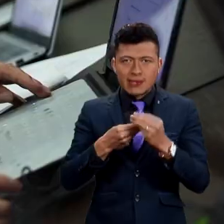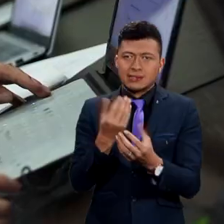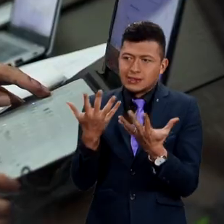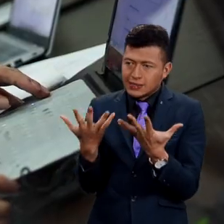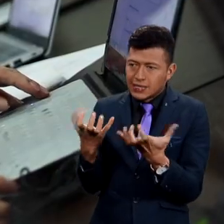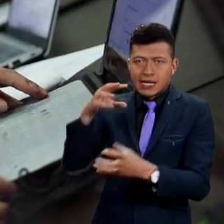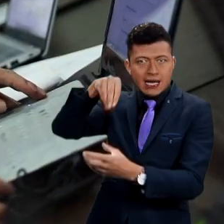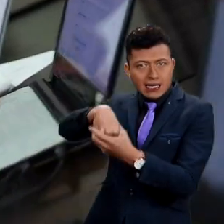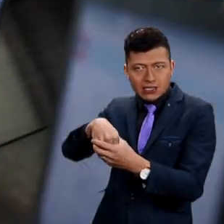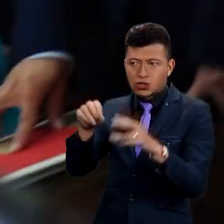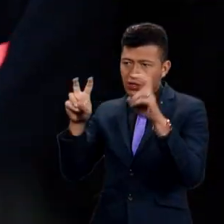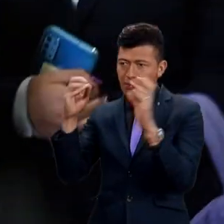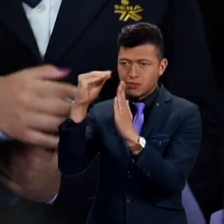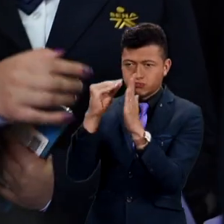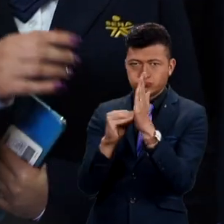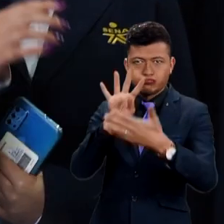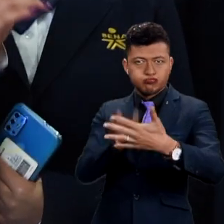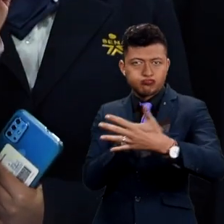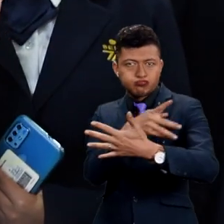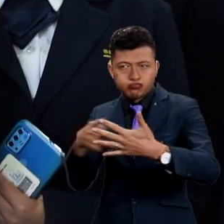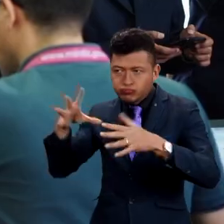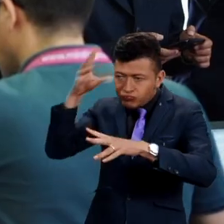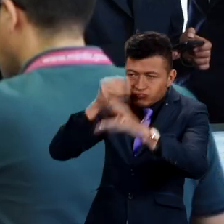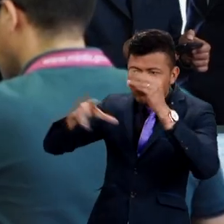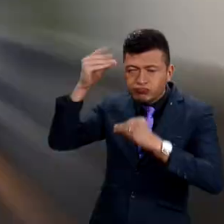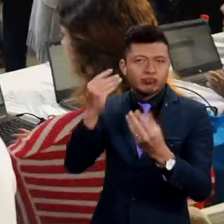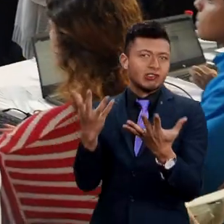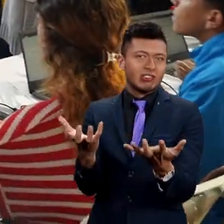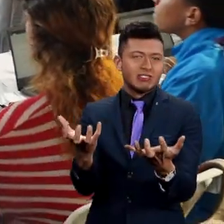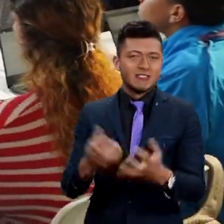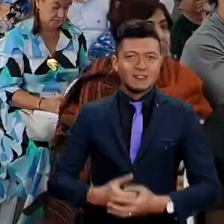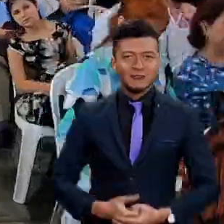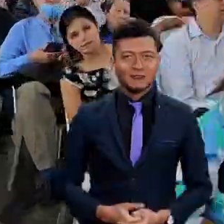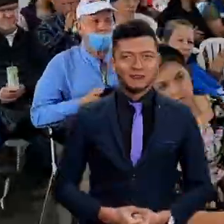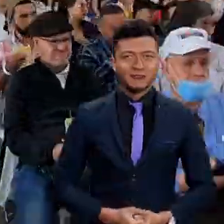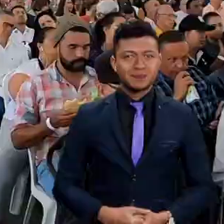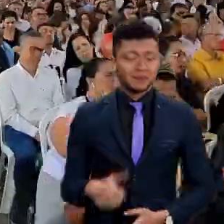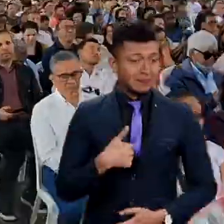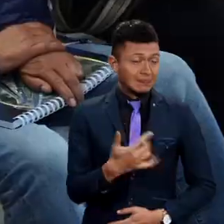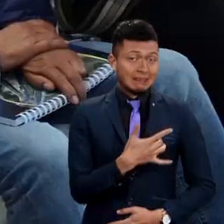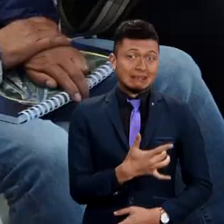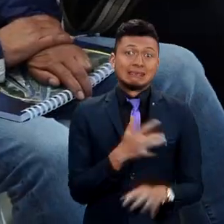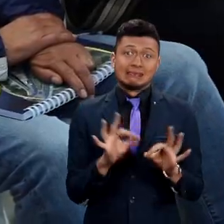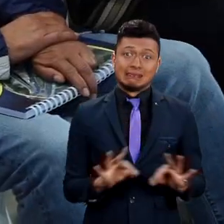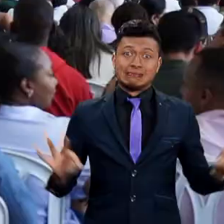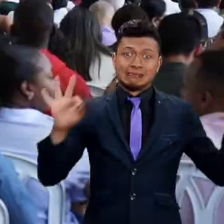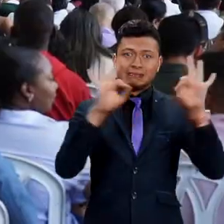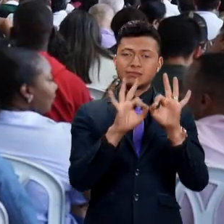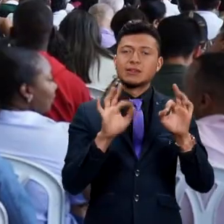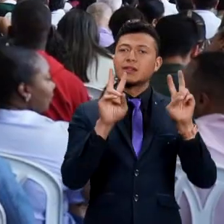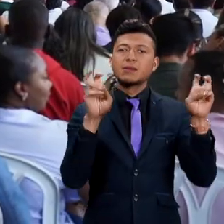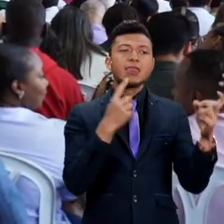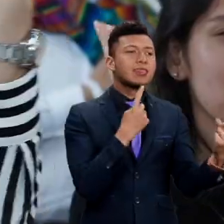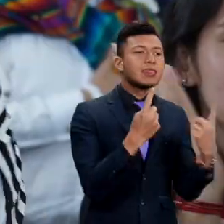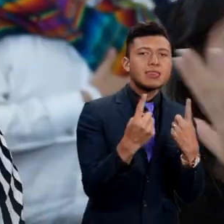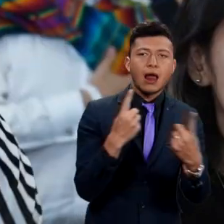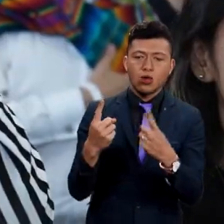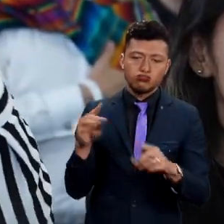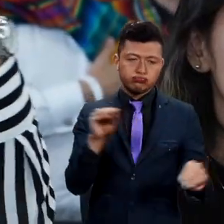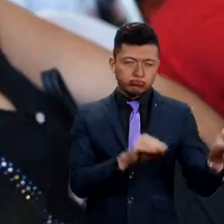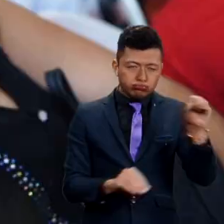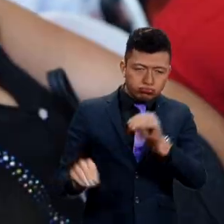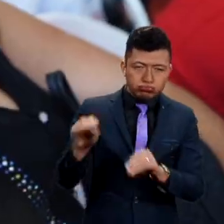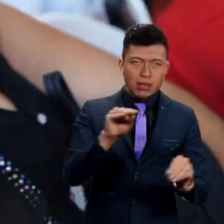con tal de poder manejar bien lo que es la tema de base de datos. Me parece muy importante estas mesas de diálogos para la